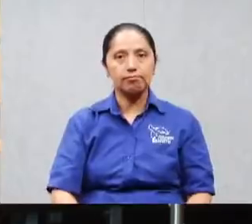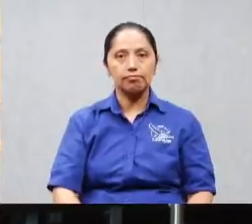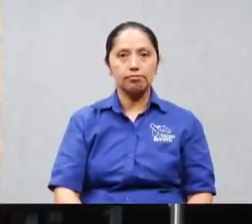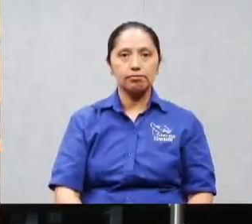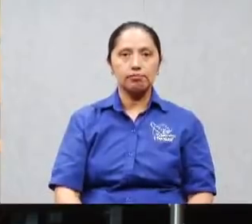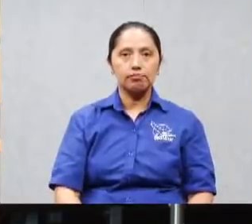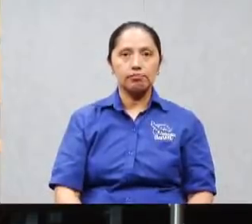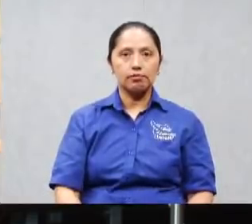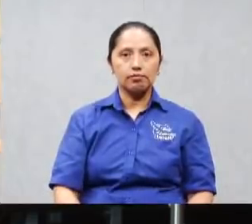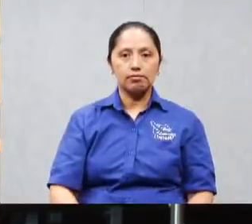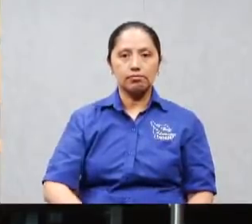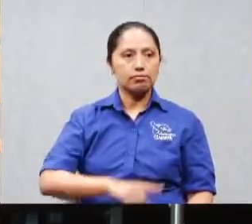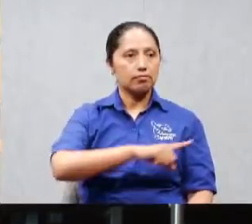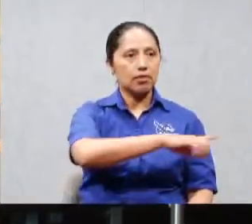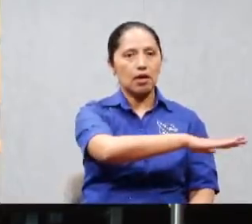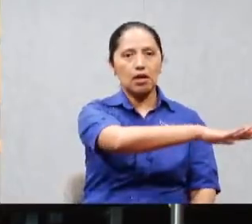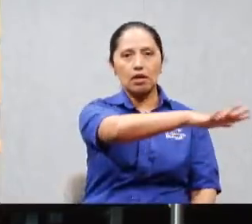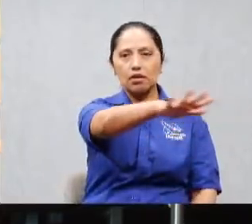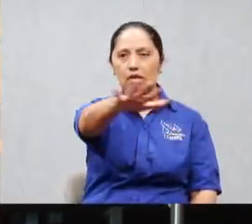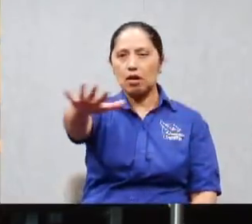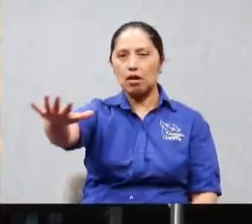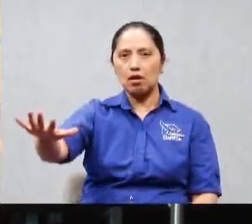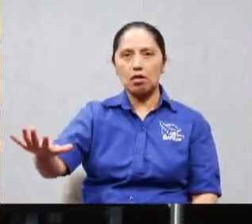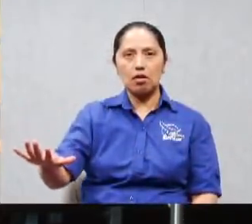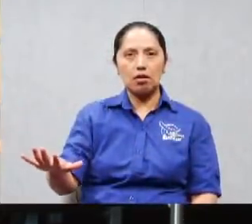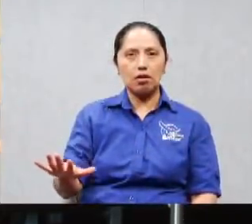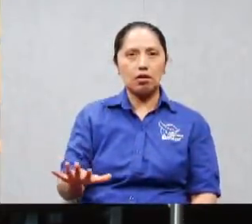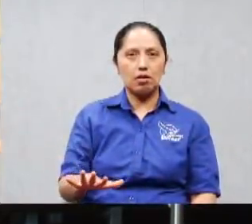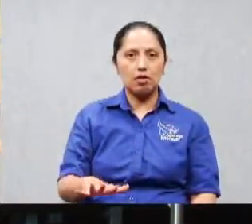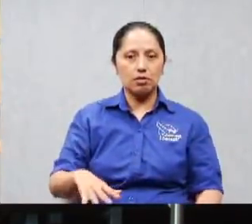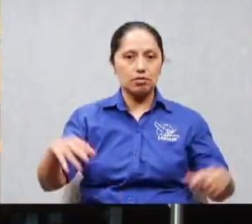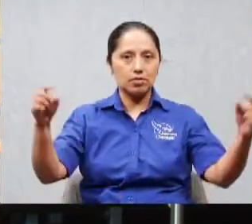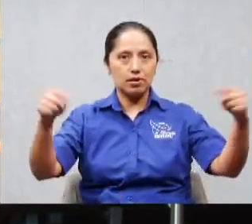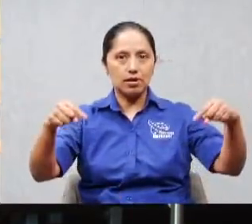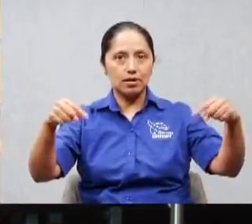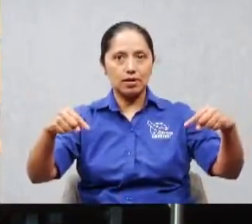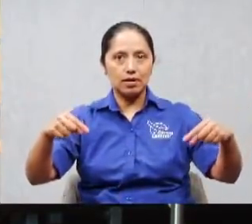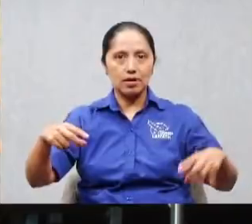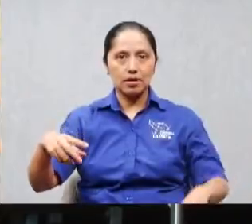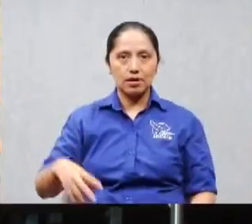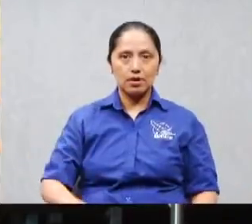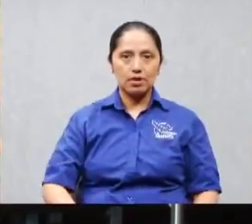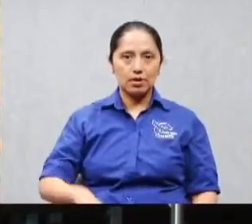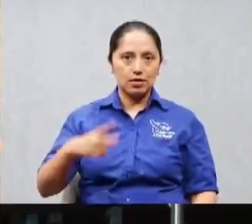que estamos acá hermanos si dice primera de Sergio que cada cabeza es un mundo